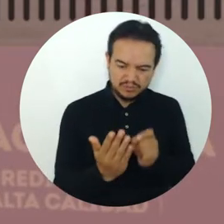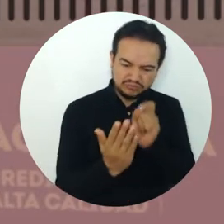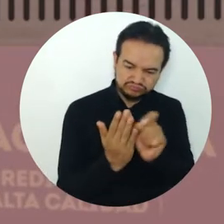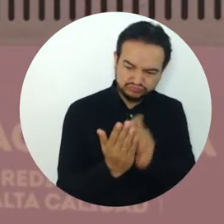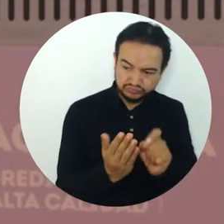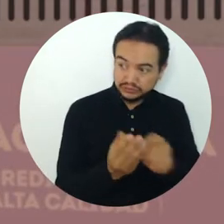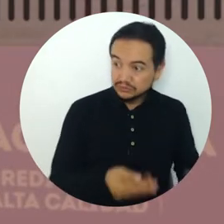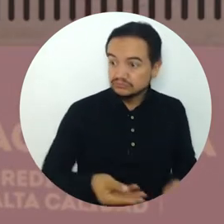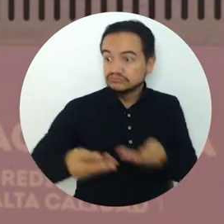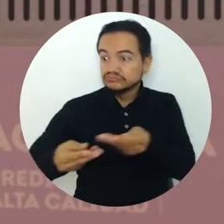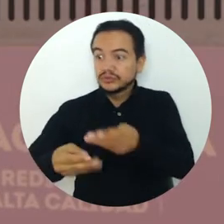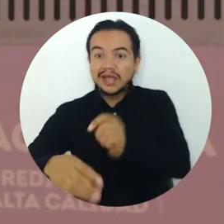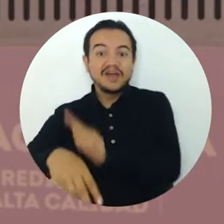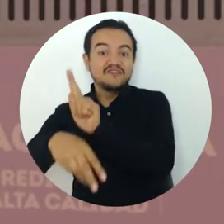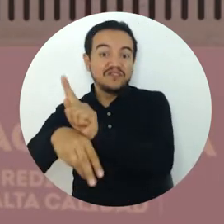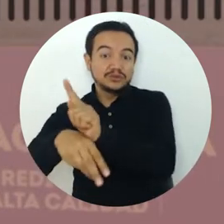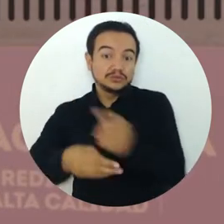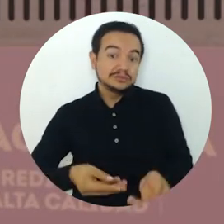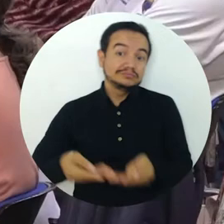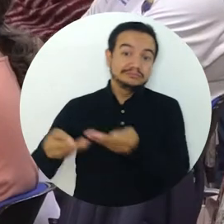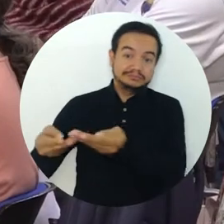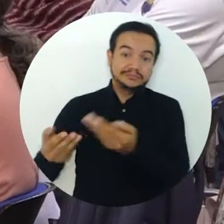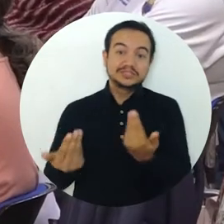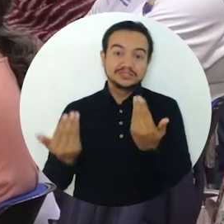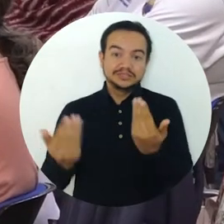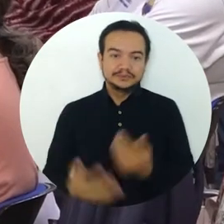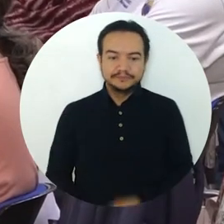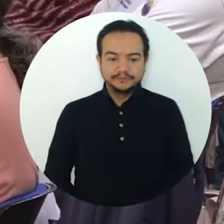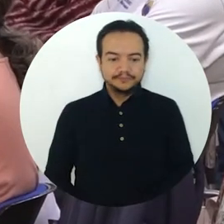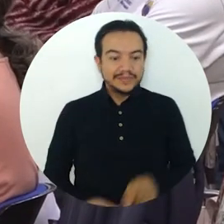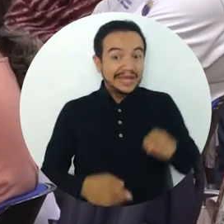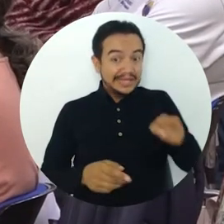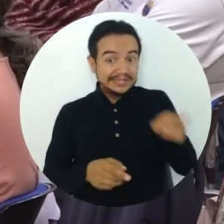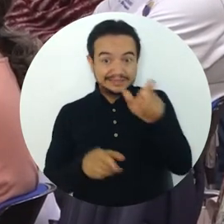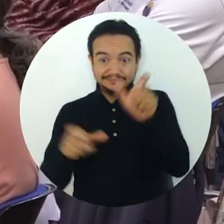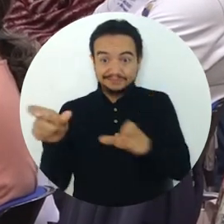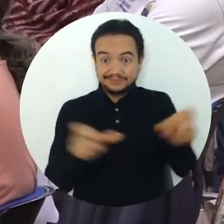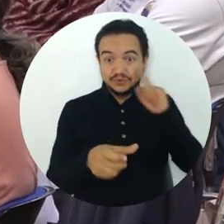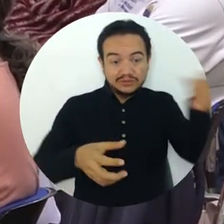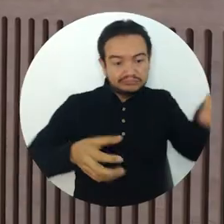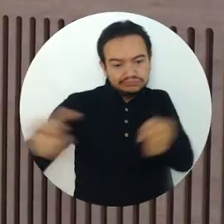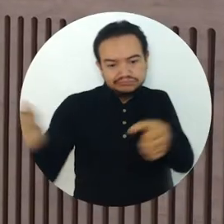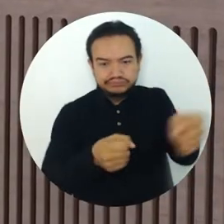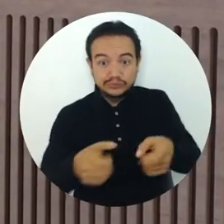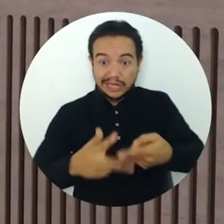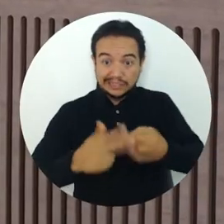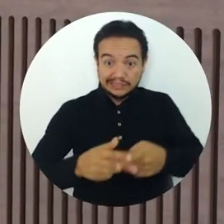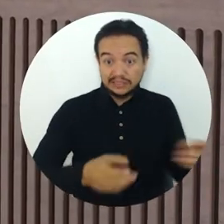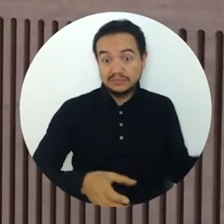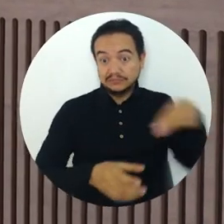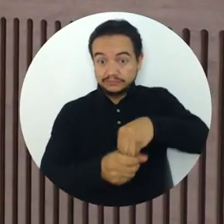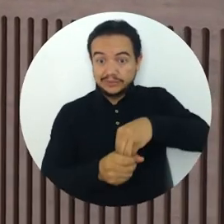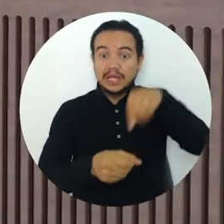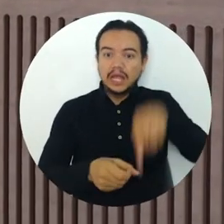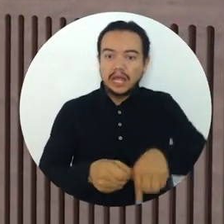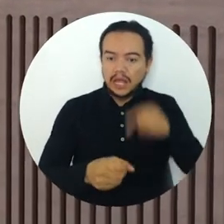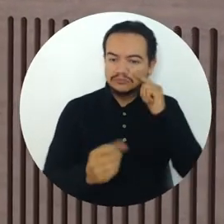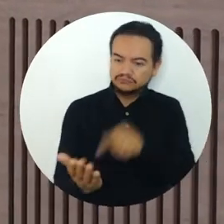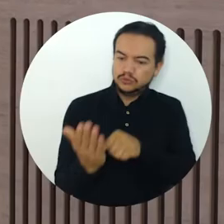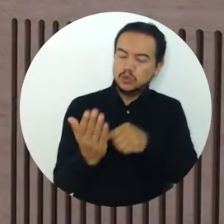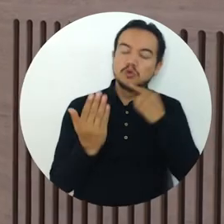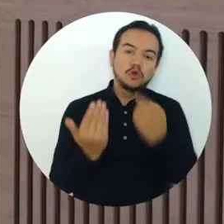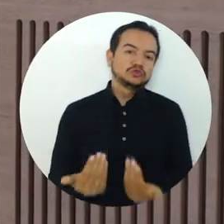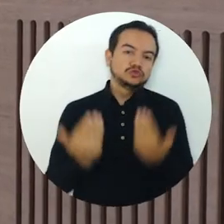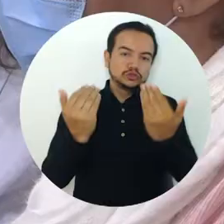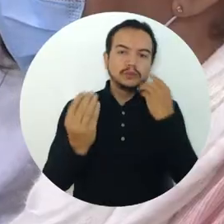a fortalecer los ejercicios que se están haciendo desde facultad. Los miembros de la institución participantes en el taller valoraron la oportunidad de evaluar los avances